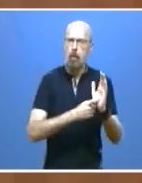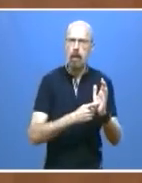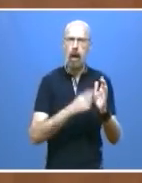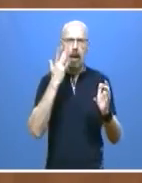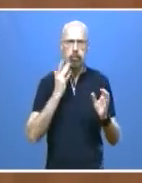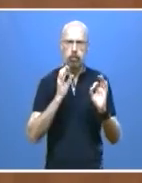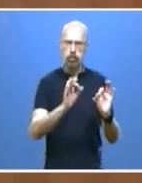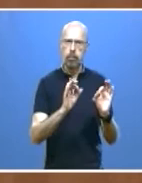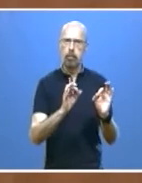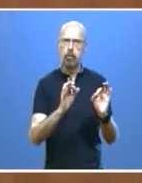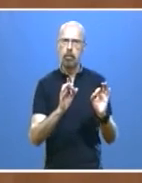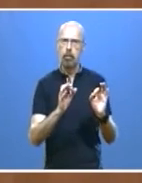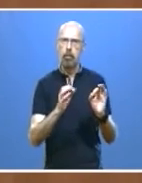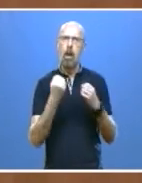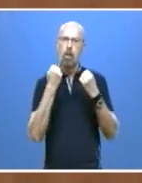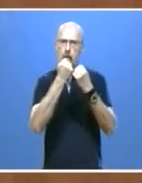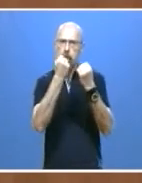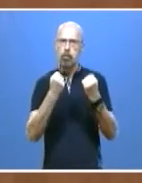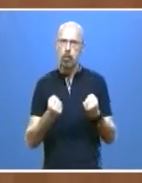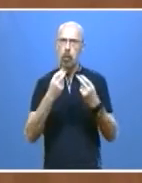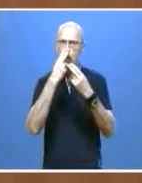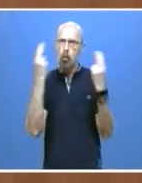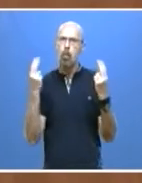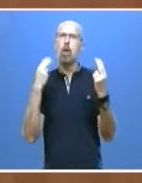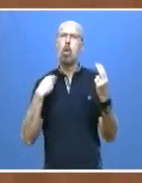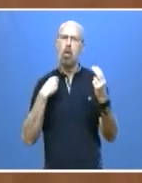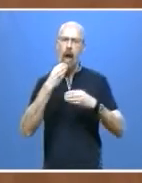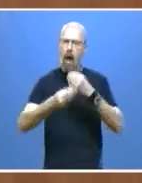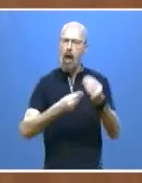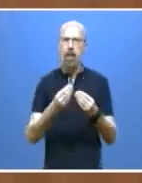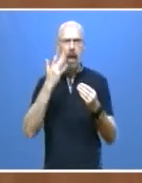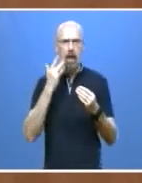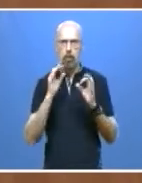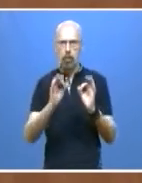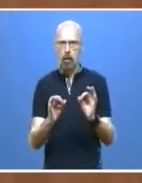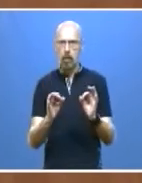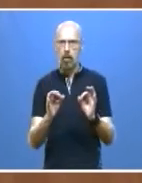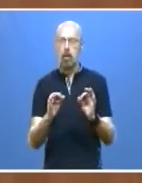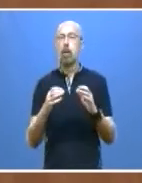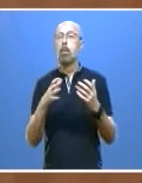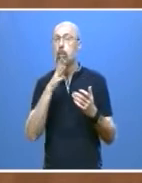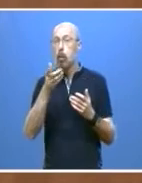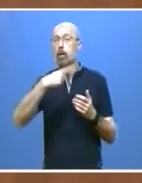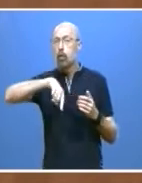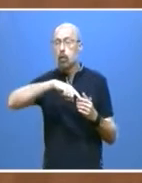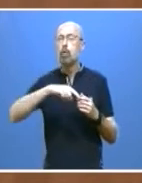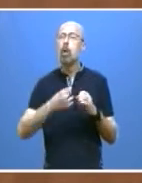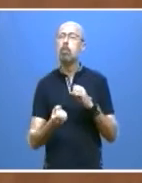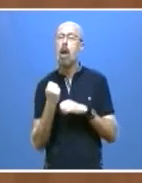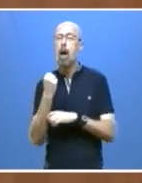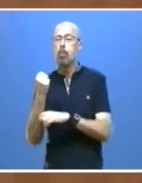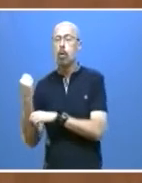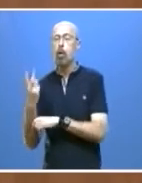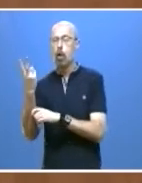accesible de los poderes públicos. En este punto también vamos a impulsar dos agencias. Una, la destinada a la